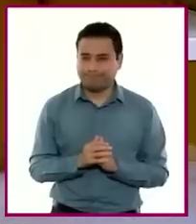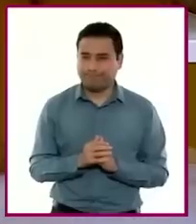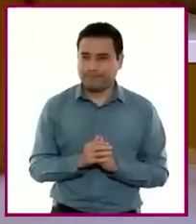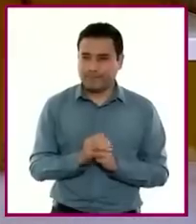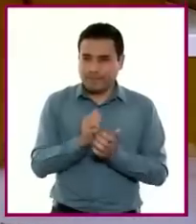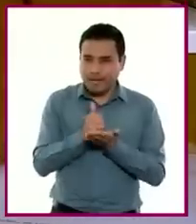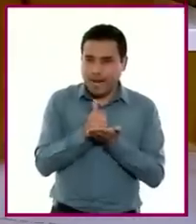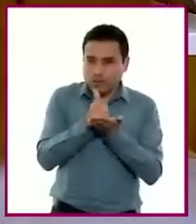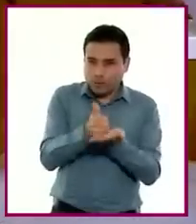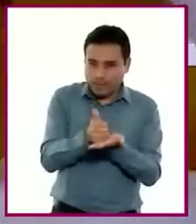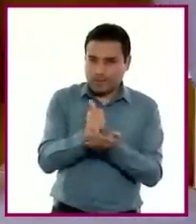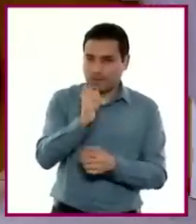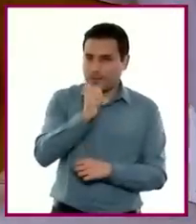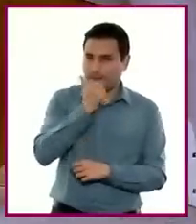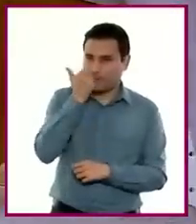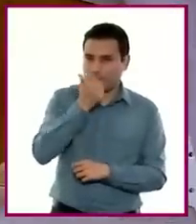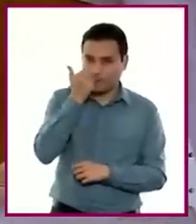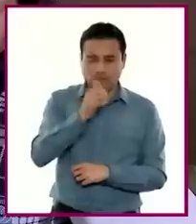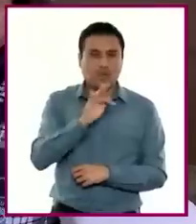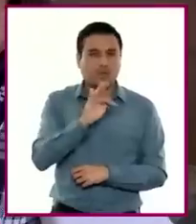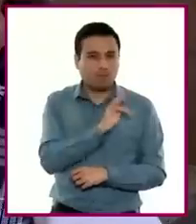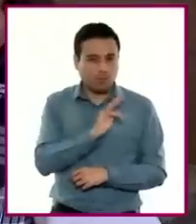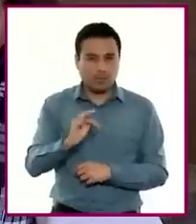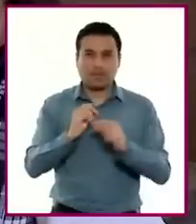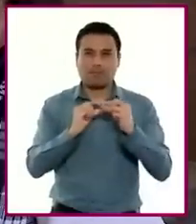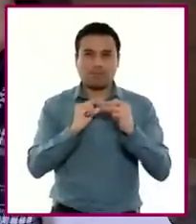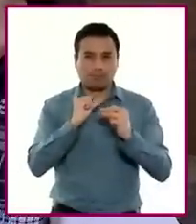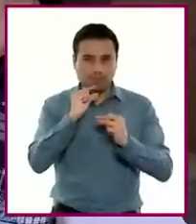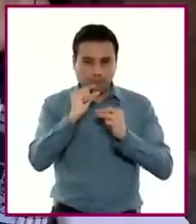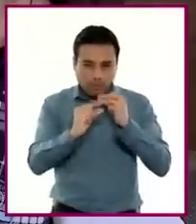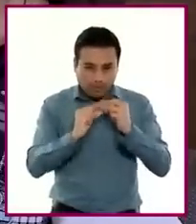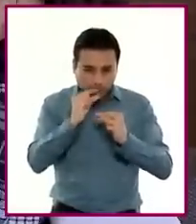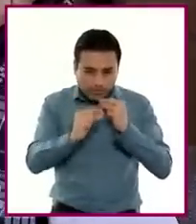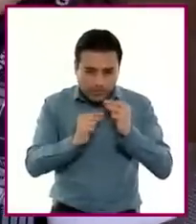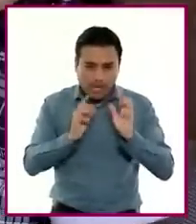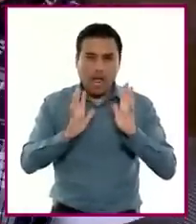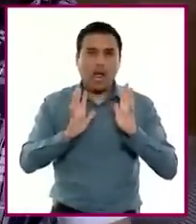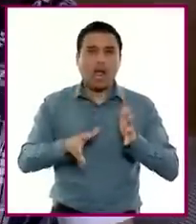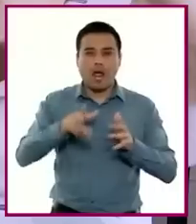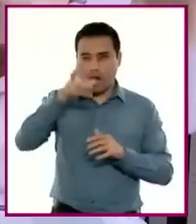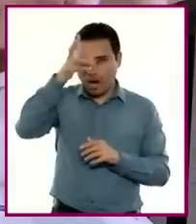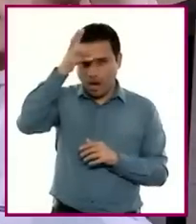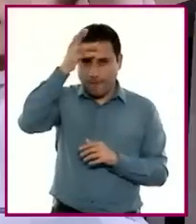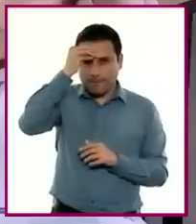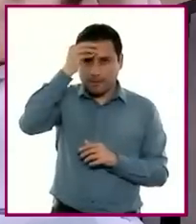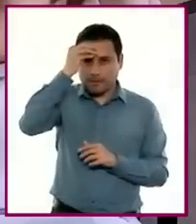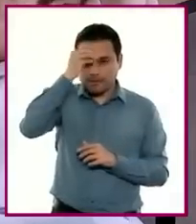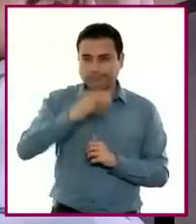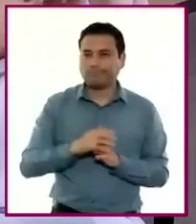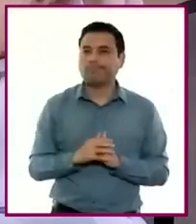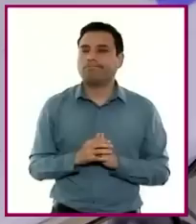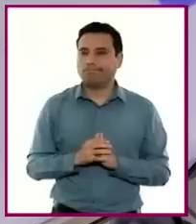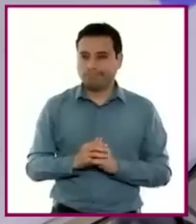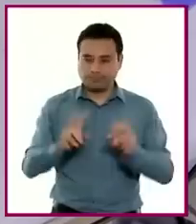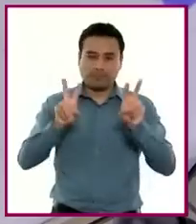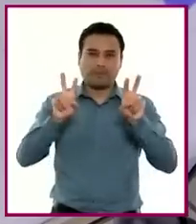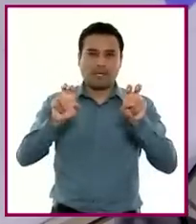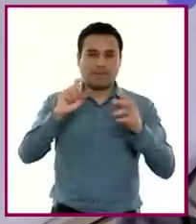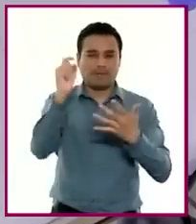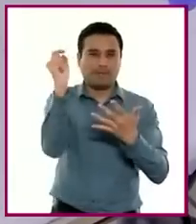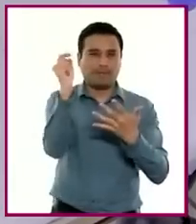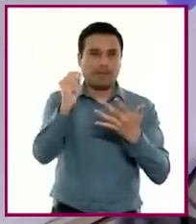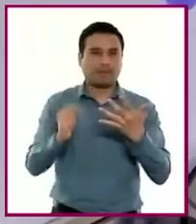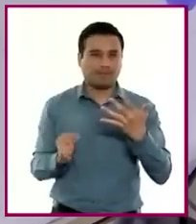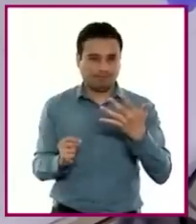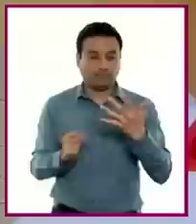estudiantado se apropie y desarrolle de manera gradual, razonada, vivencial y consciente un conjunto de saberes, conocimientos y